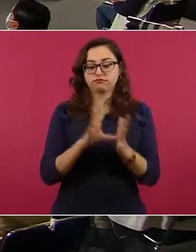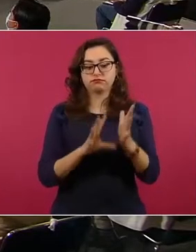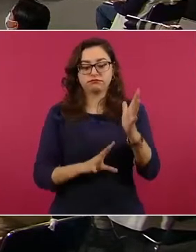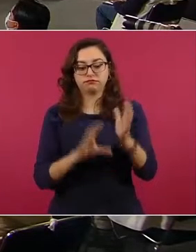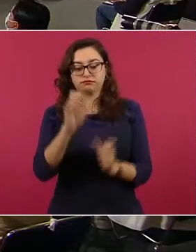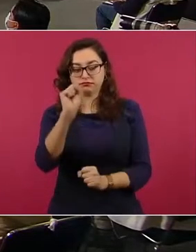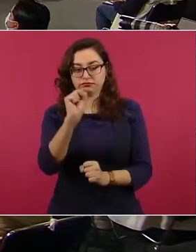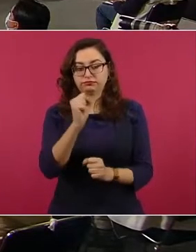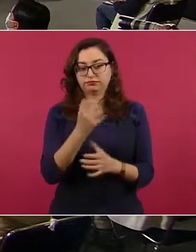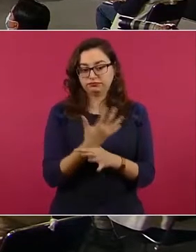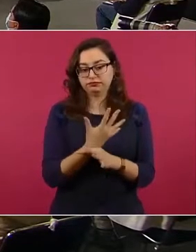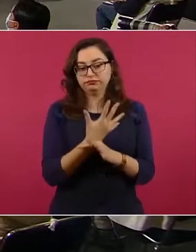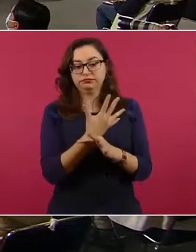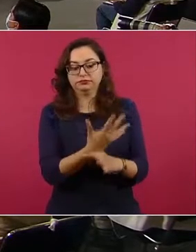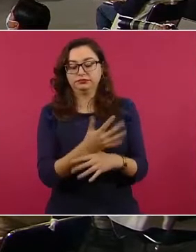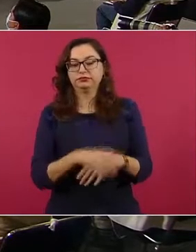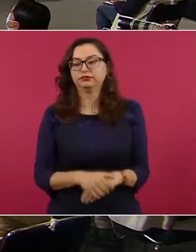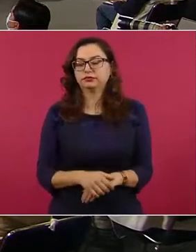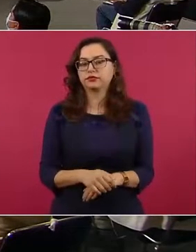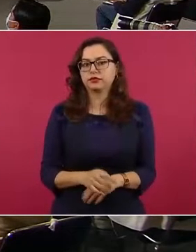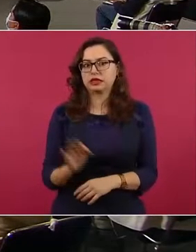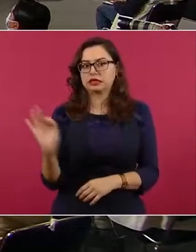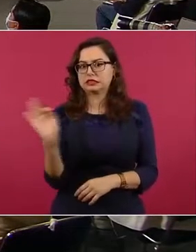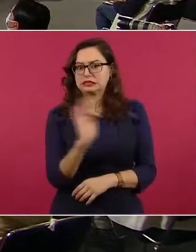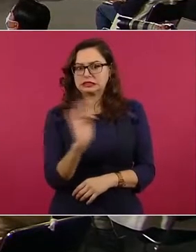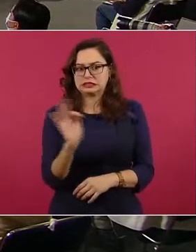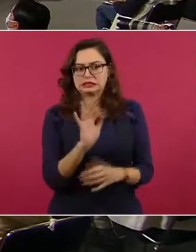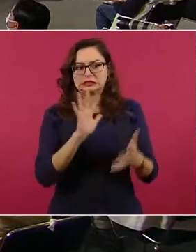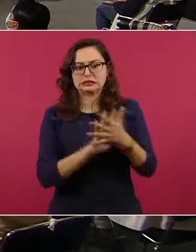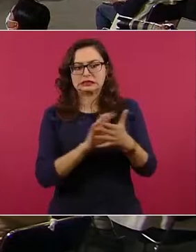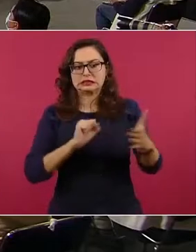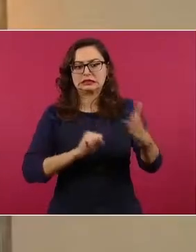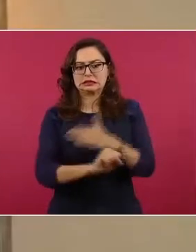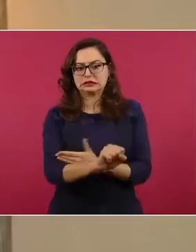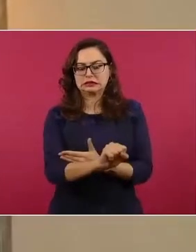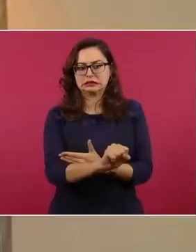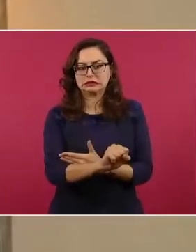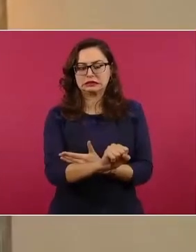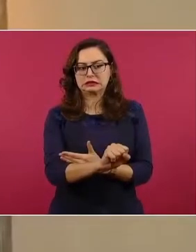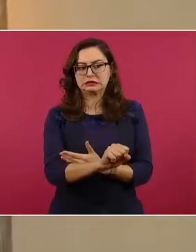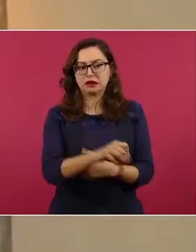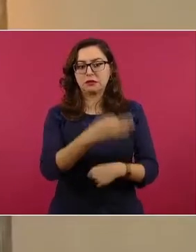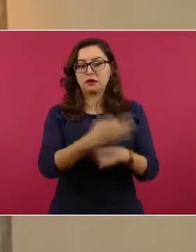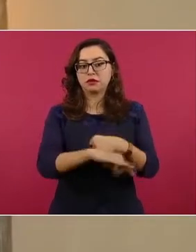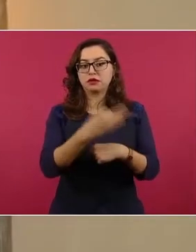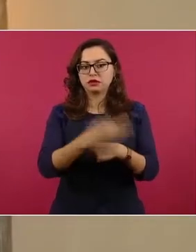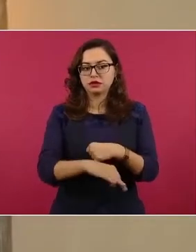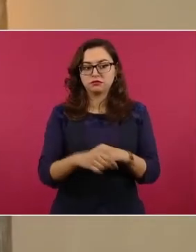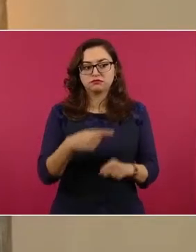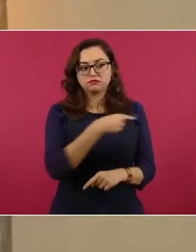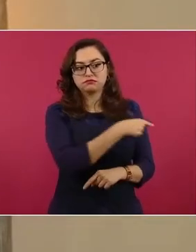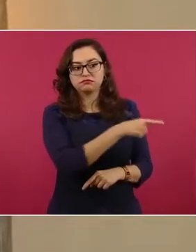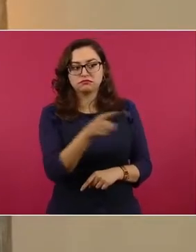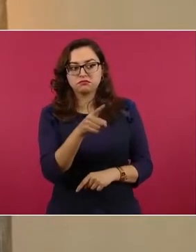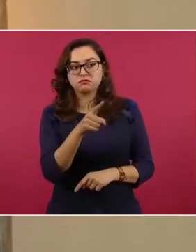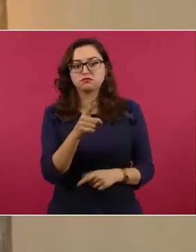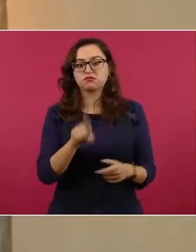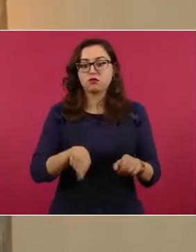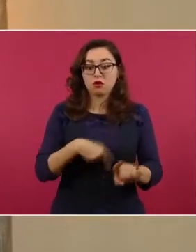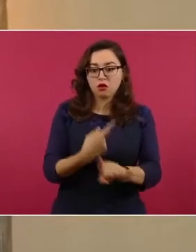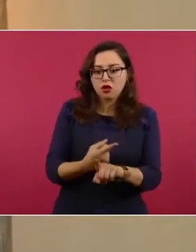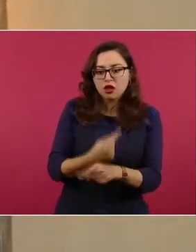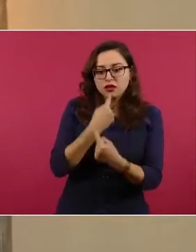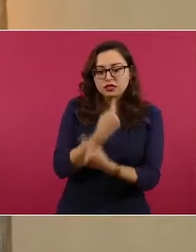oficiosamente en los casos de abuso o violencia sexual contra menores, delincuencia organizada, homicidio